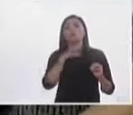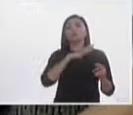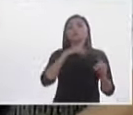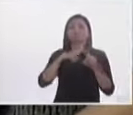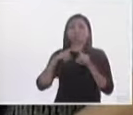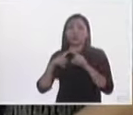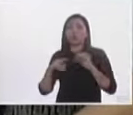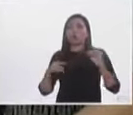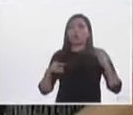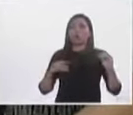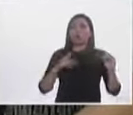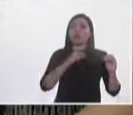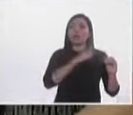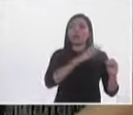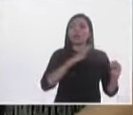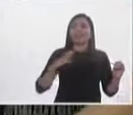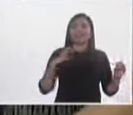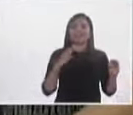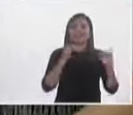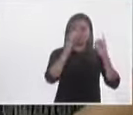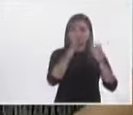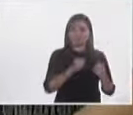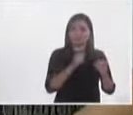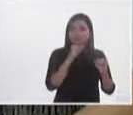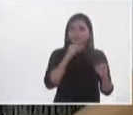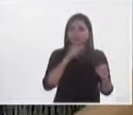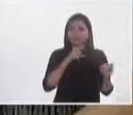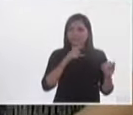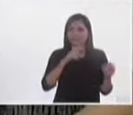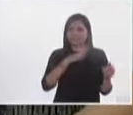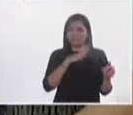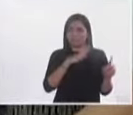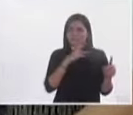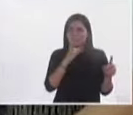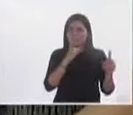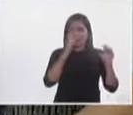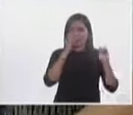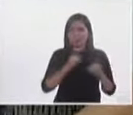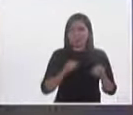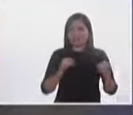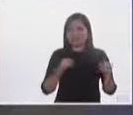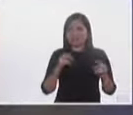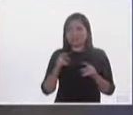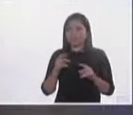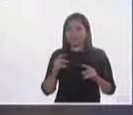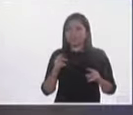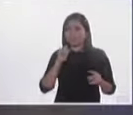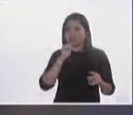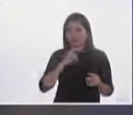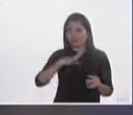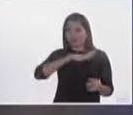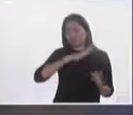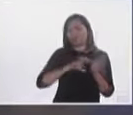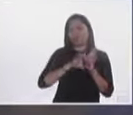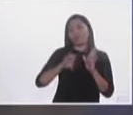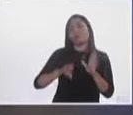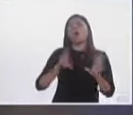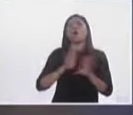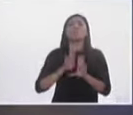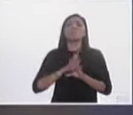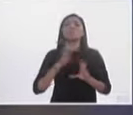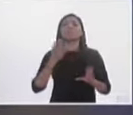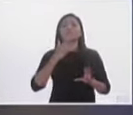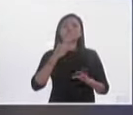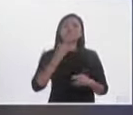candidatos independientes. ¿Es correcto tener esa cantidad de partidos 10 y todavía suma? Yo el que podamos tener la expresión